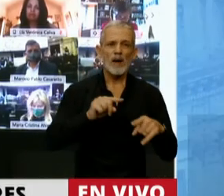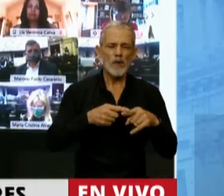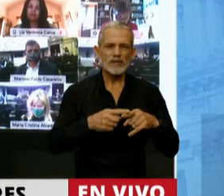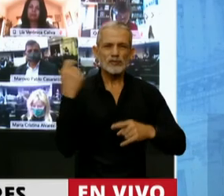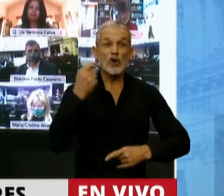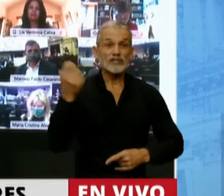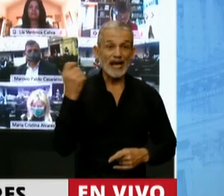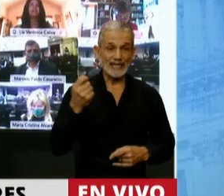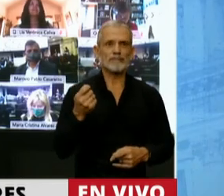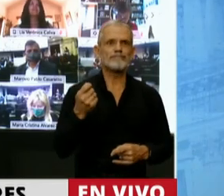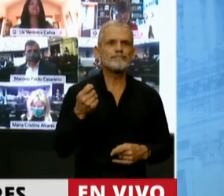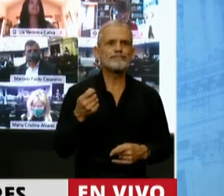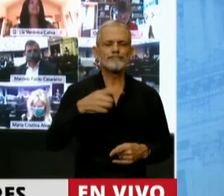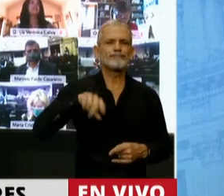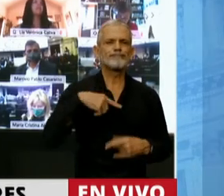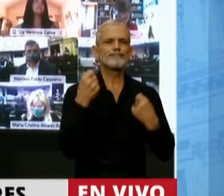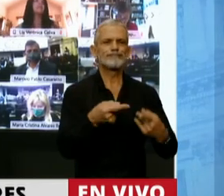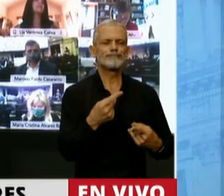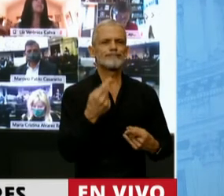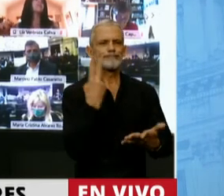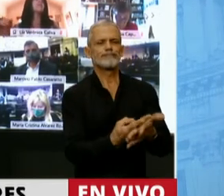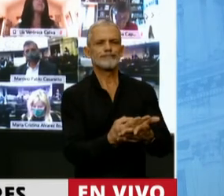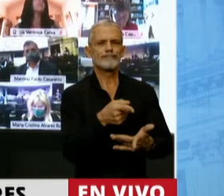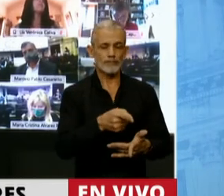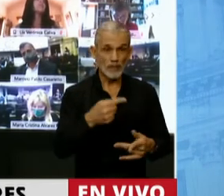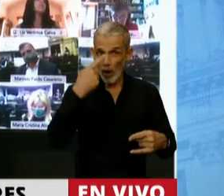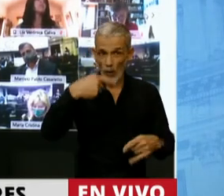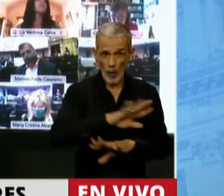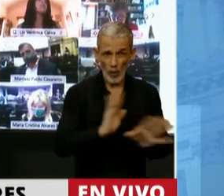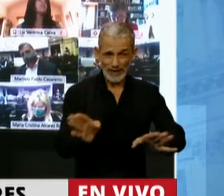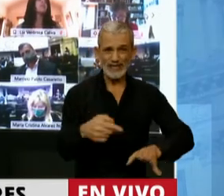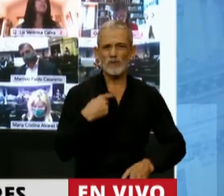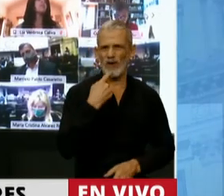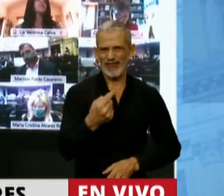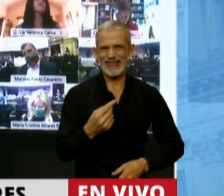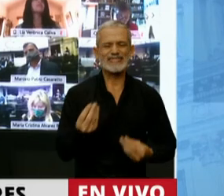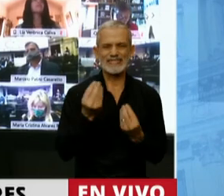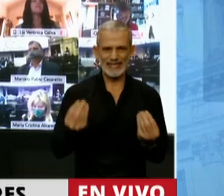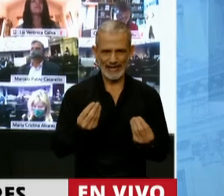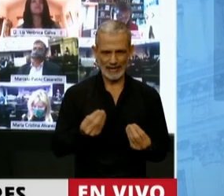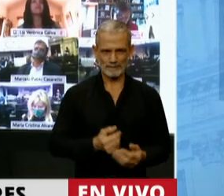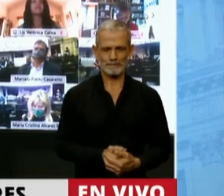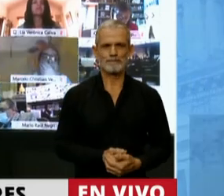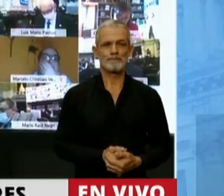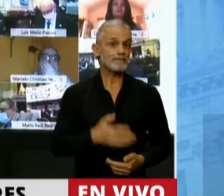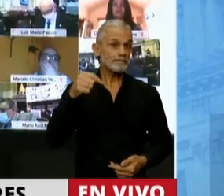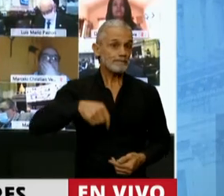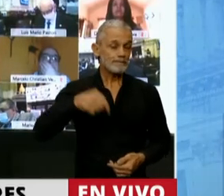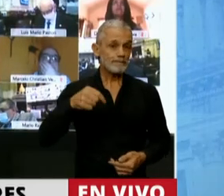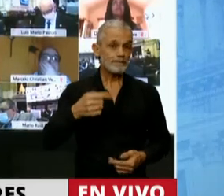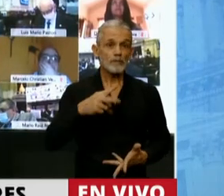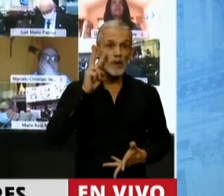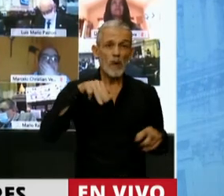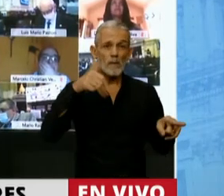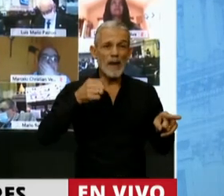es la que reivindicamos y por la que peleamos. Y por último, Presidente, decir que también hoy vemos